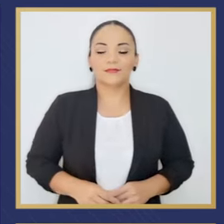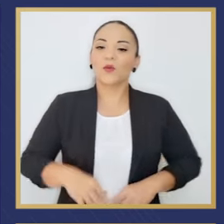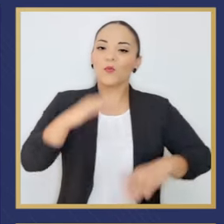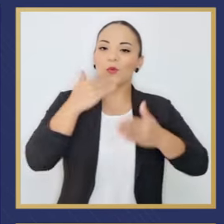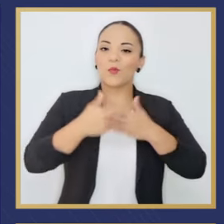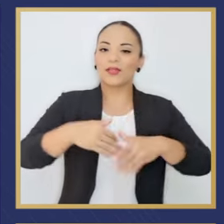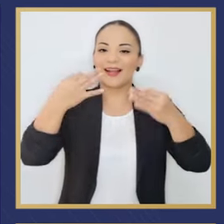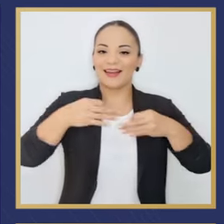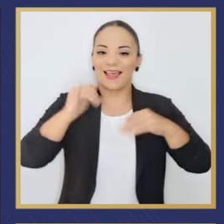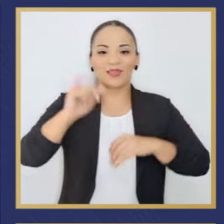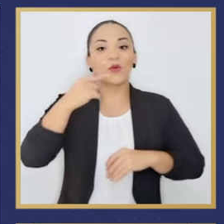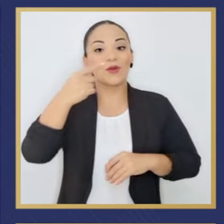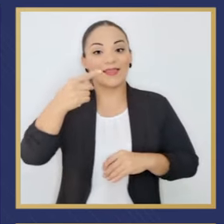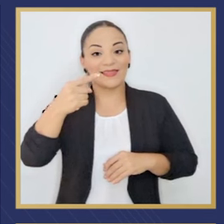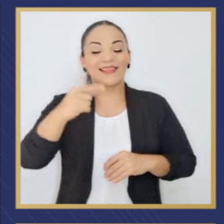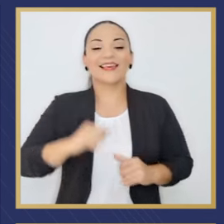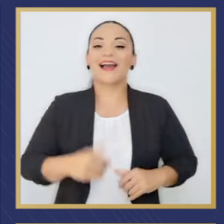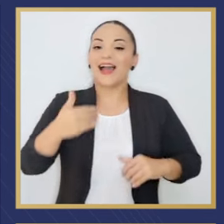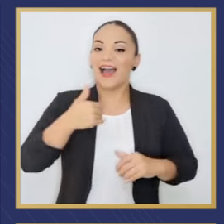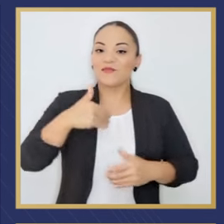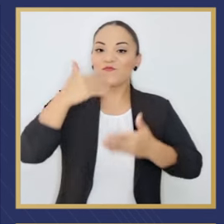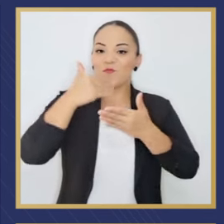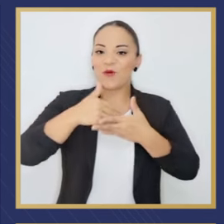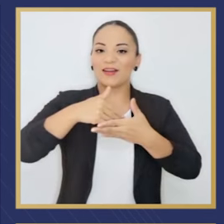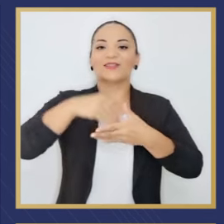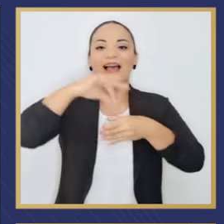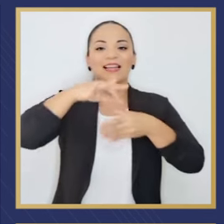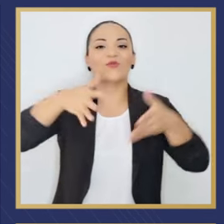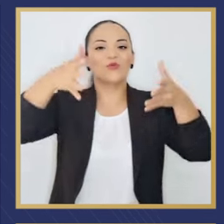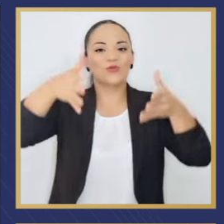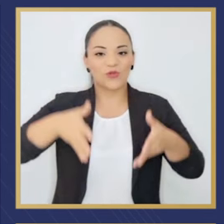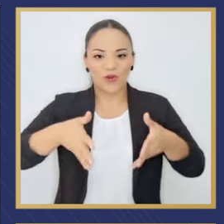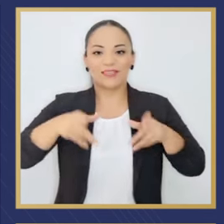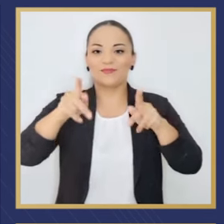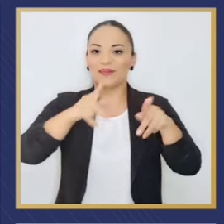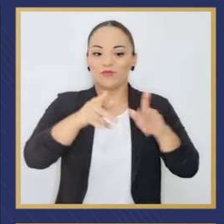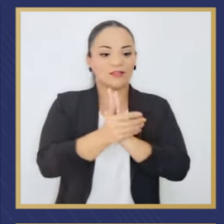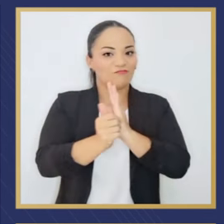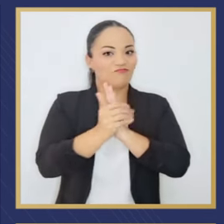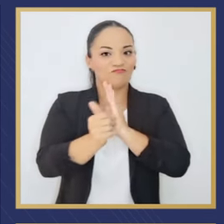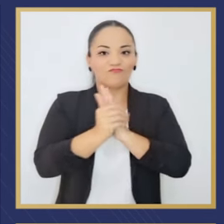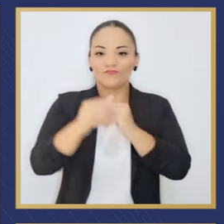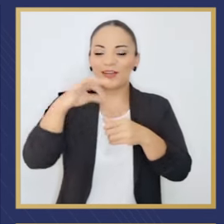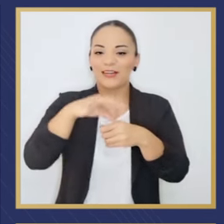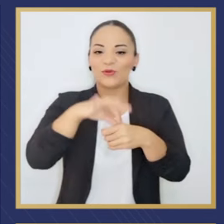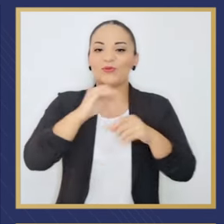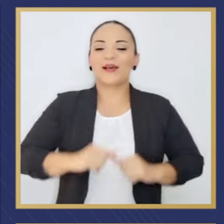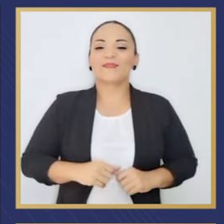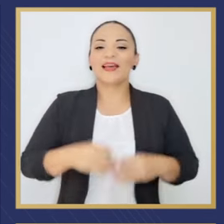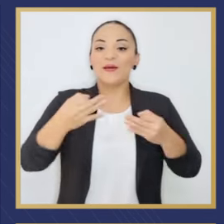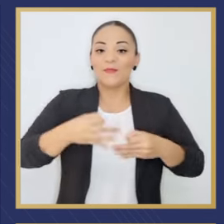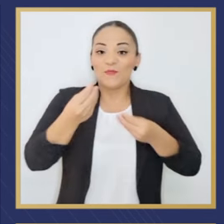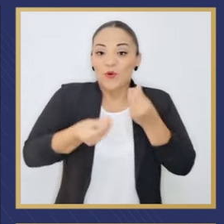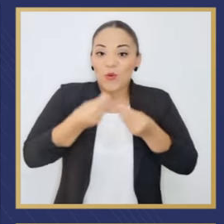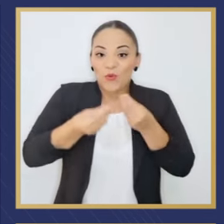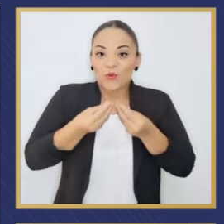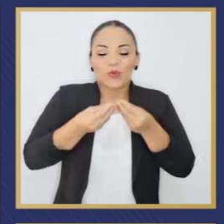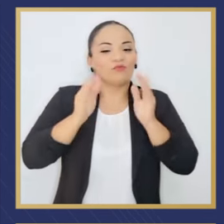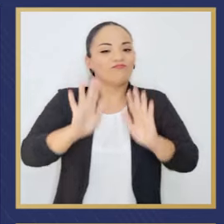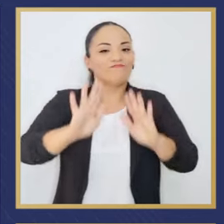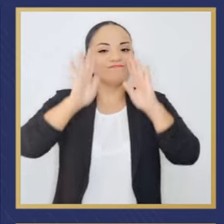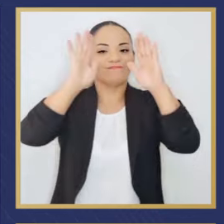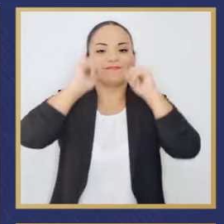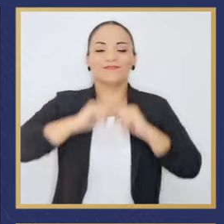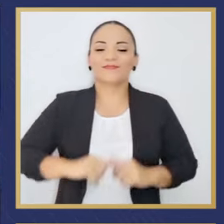Es de muy buena calidad, como les repito, hay muy buenos agricultores, hay muy buenos agricultores y la calidad del producto